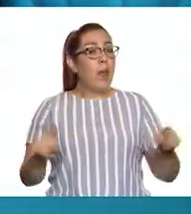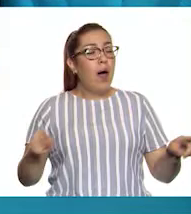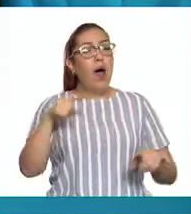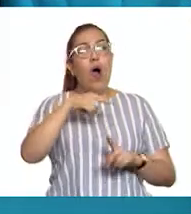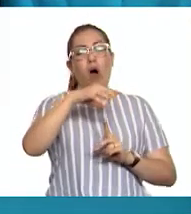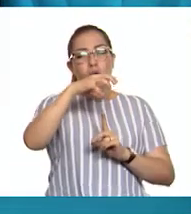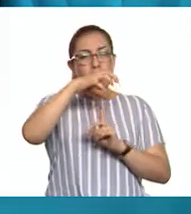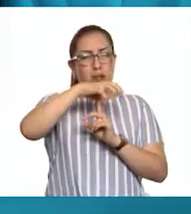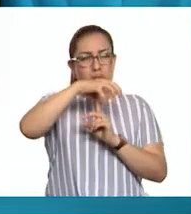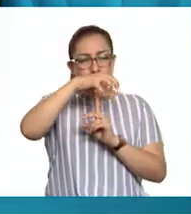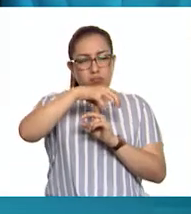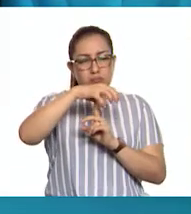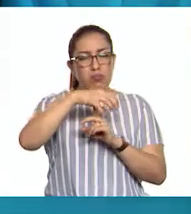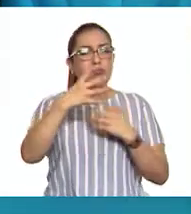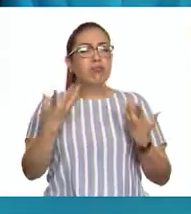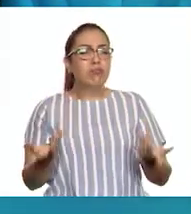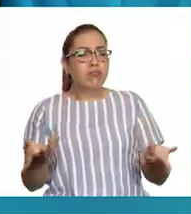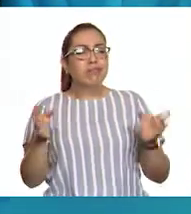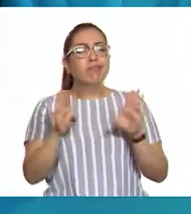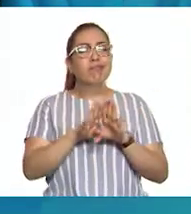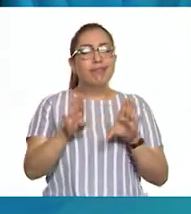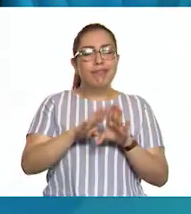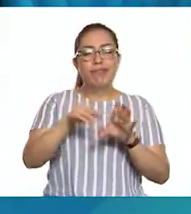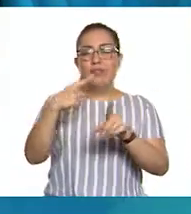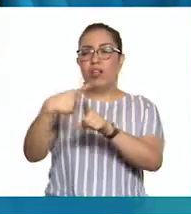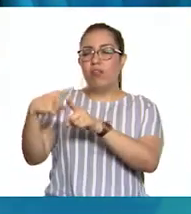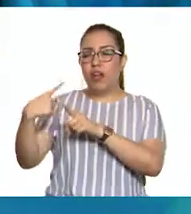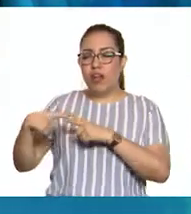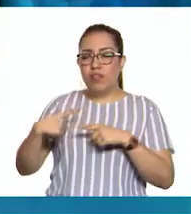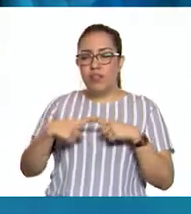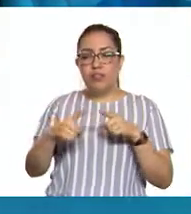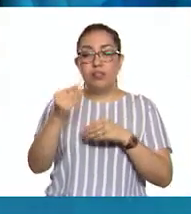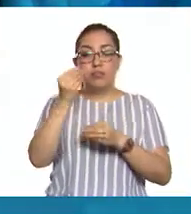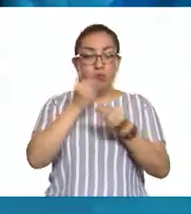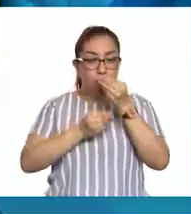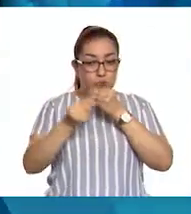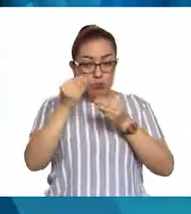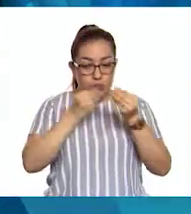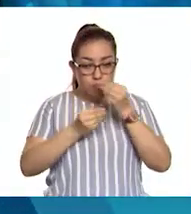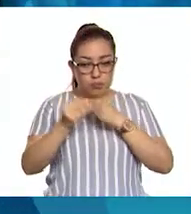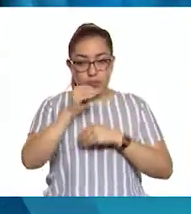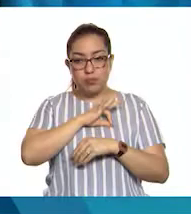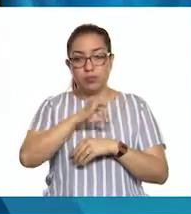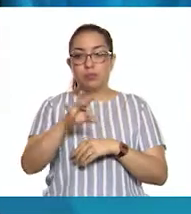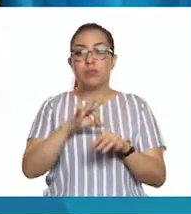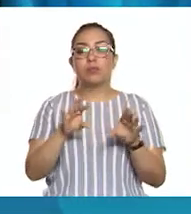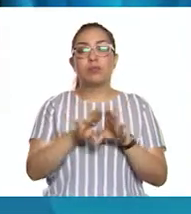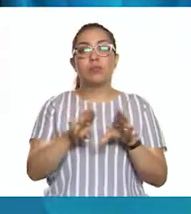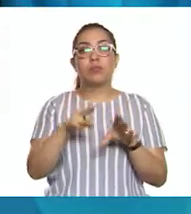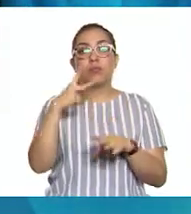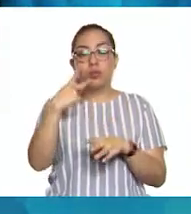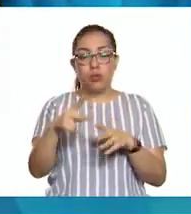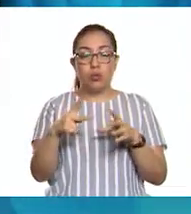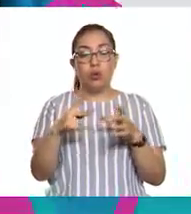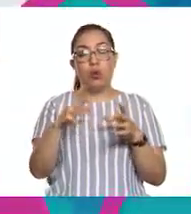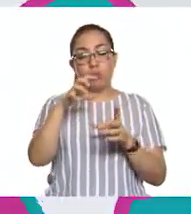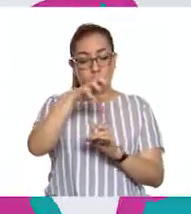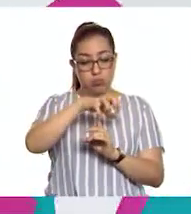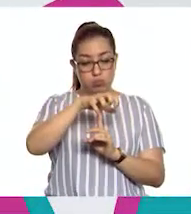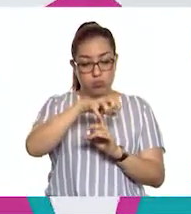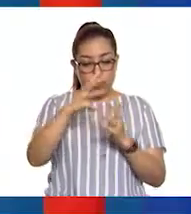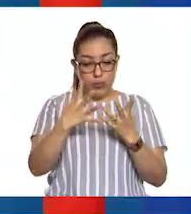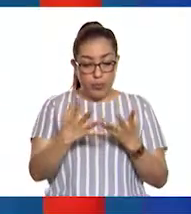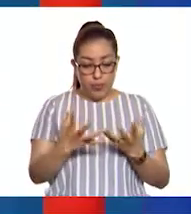componentes elaborados por otros organismos mediante la absorción de sus nutrimentos. Ah,